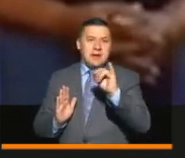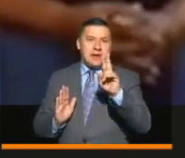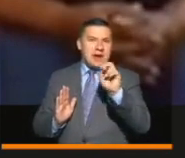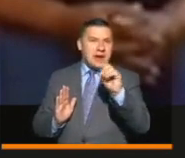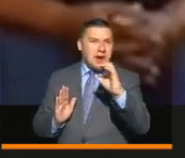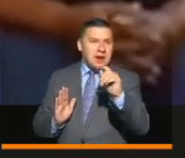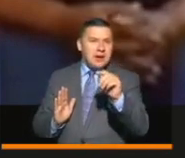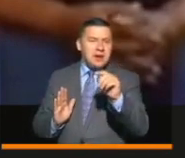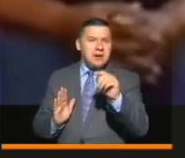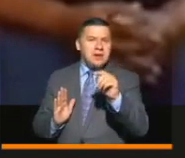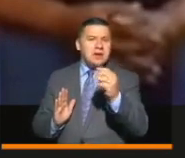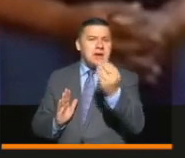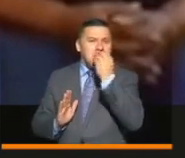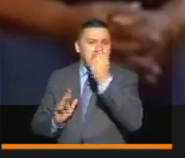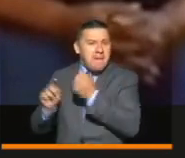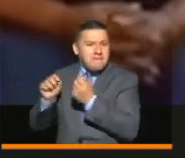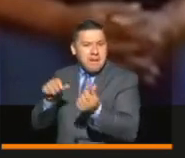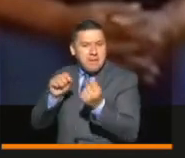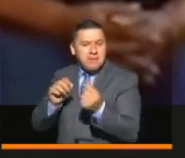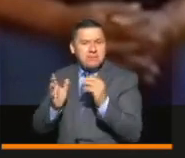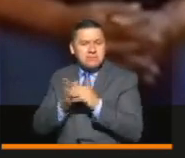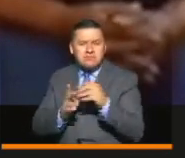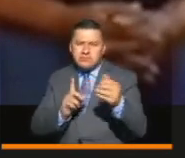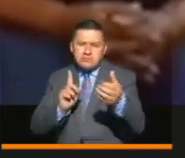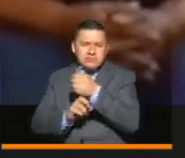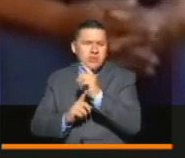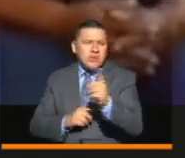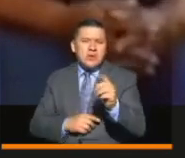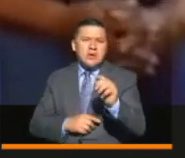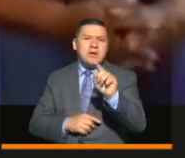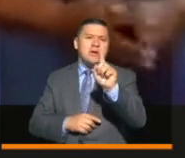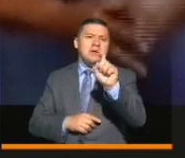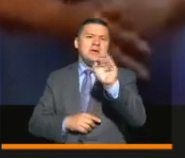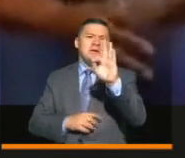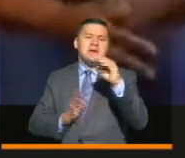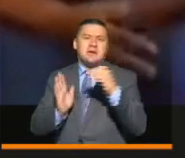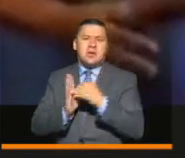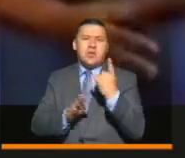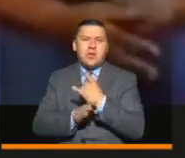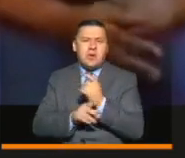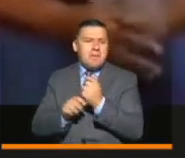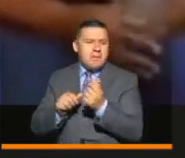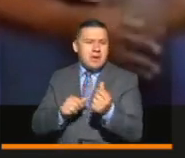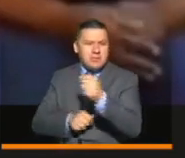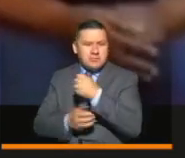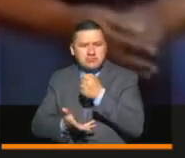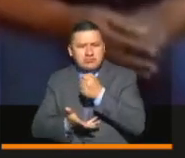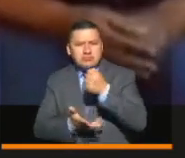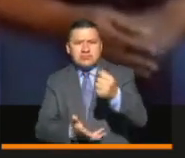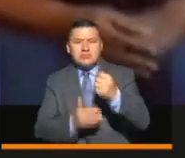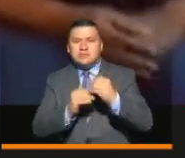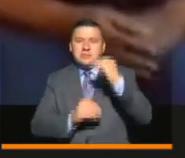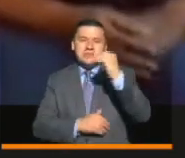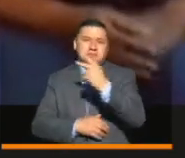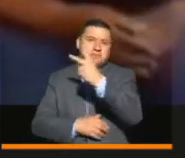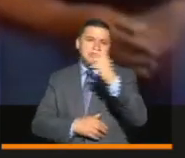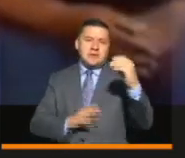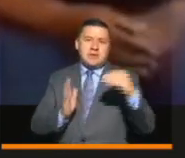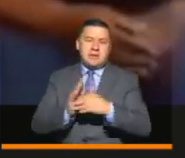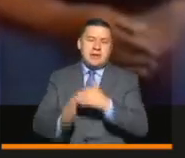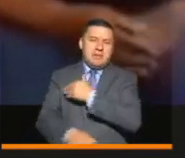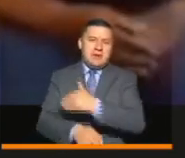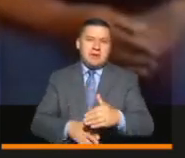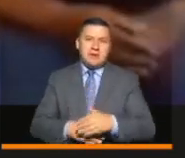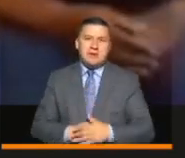Seguridad Alimentaria, que llegaremos a alrededor de 63 mil usuarios con una inversión de mayor de 200 mil